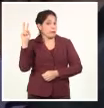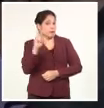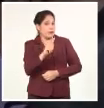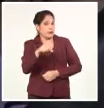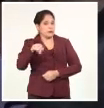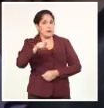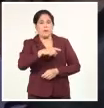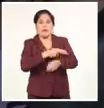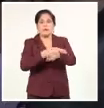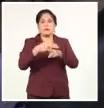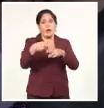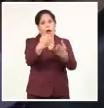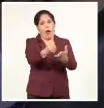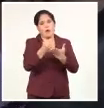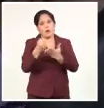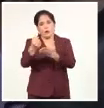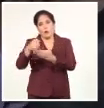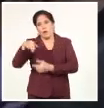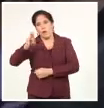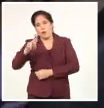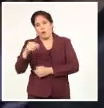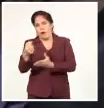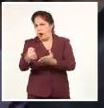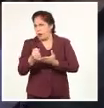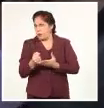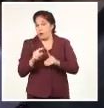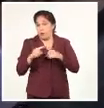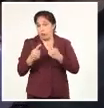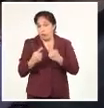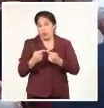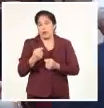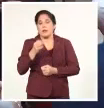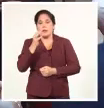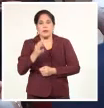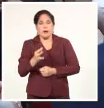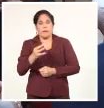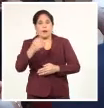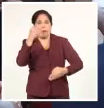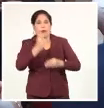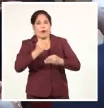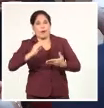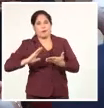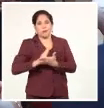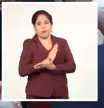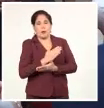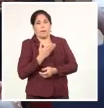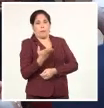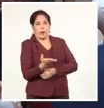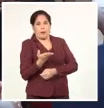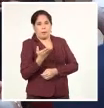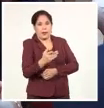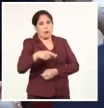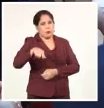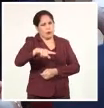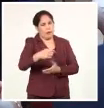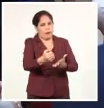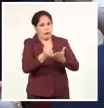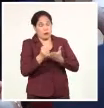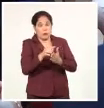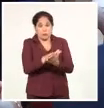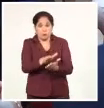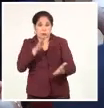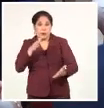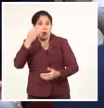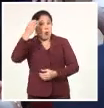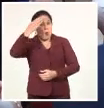el histórico apoyo de Naciones Unidas en la lucha de nuestro pueblo en contra del bloqueo de Estados Unidos y le ratificó el compromiso